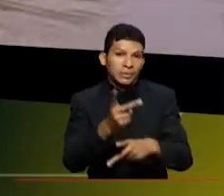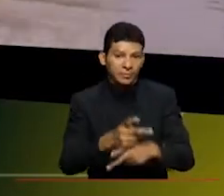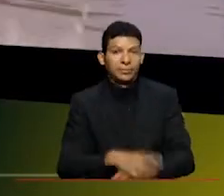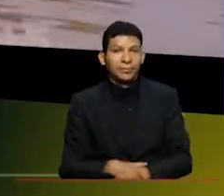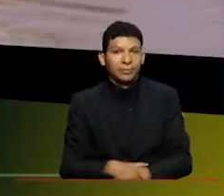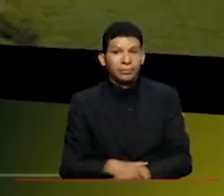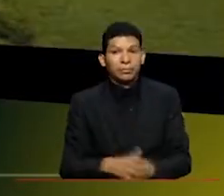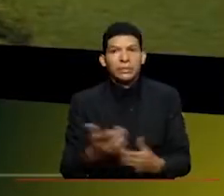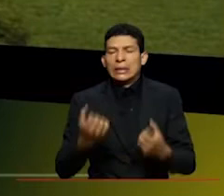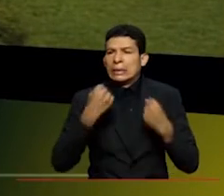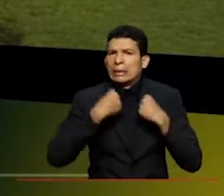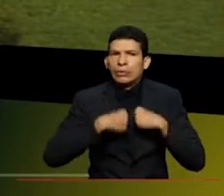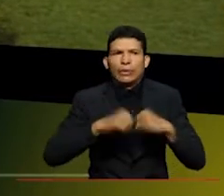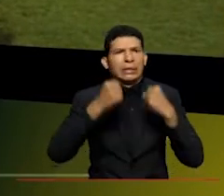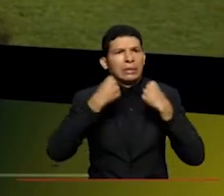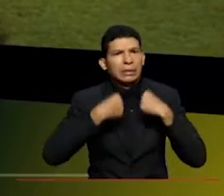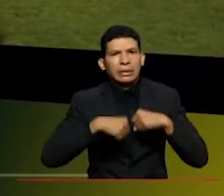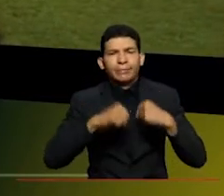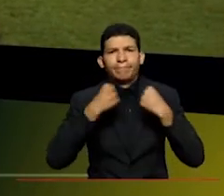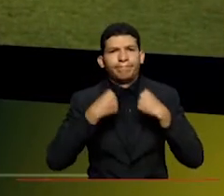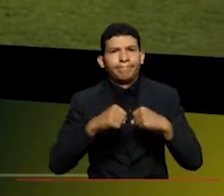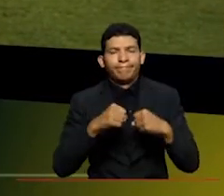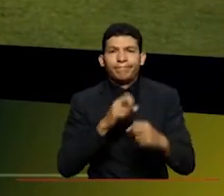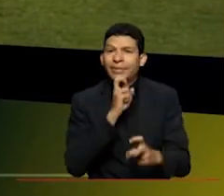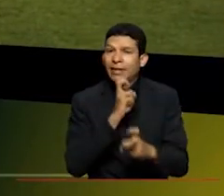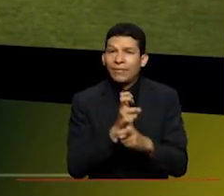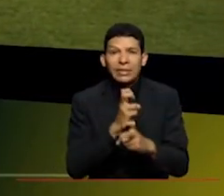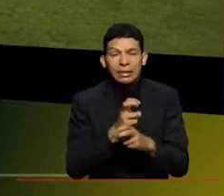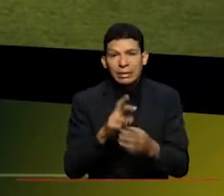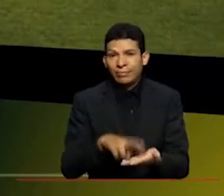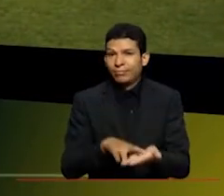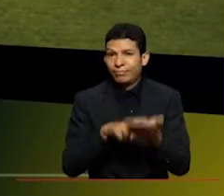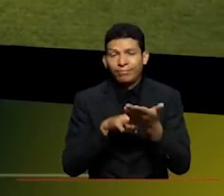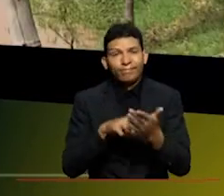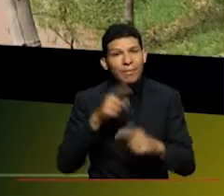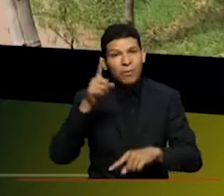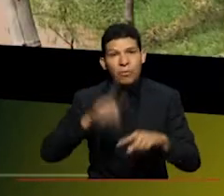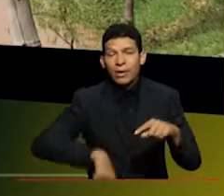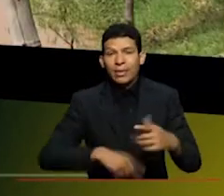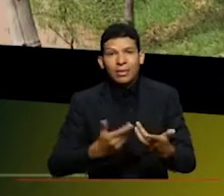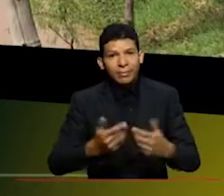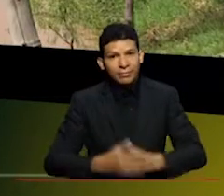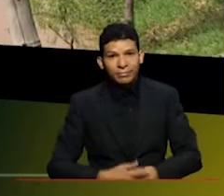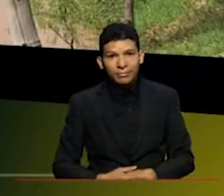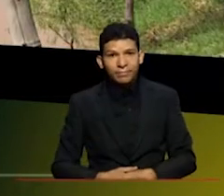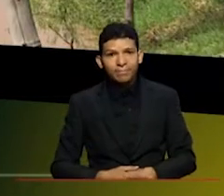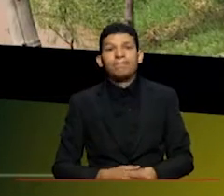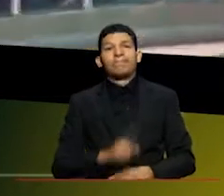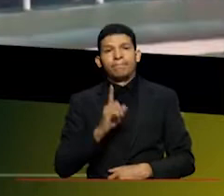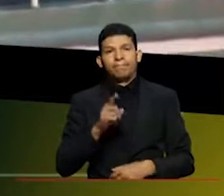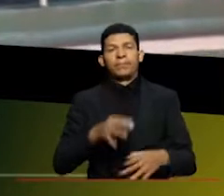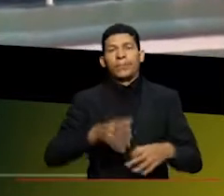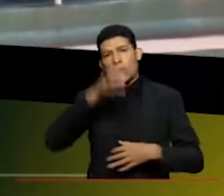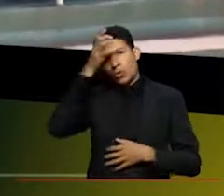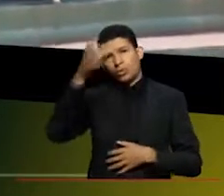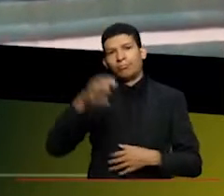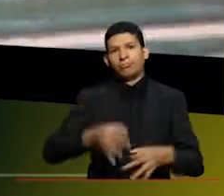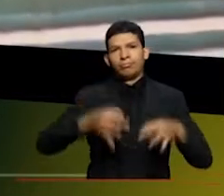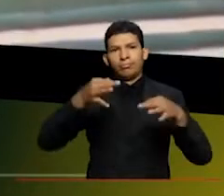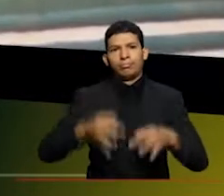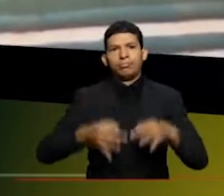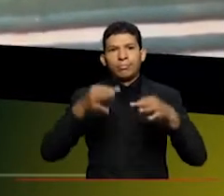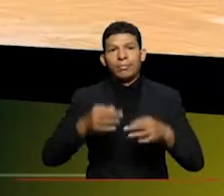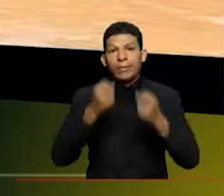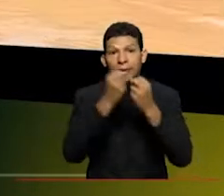y que a pesar de todos los esfuerzos que se han hecho pues difícilmente se ha podido recuperar entonces el concepto de seguridad hídrica naciones unidas lo